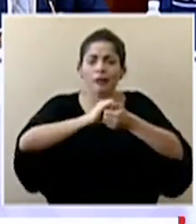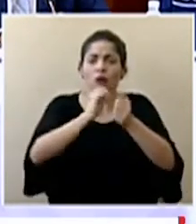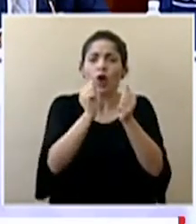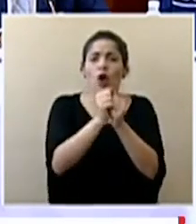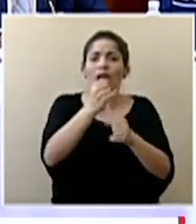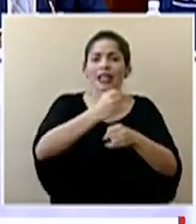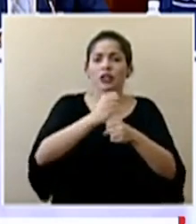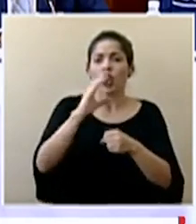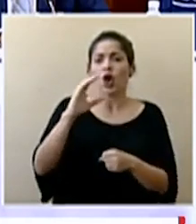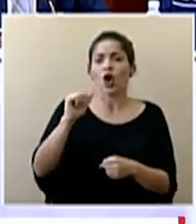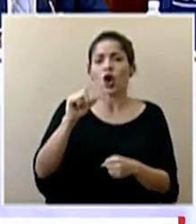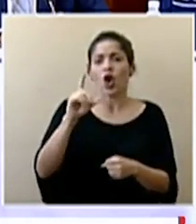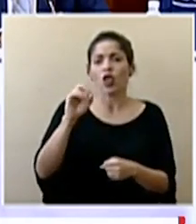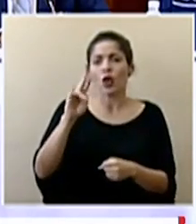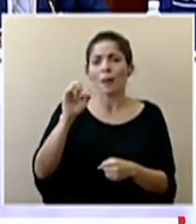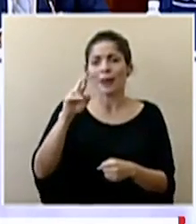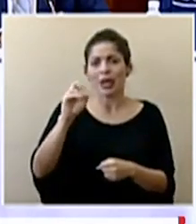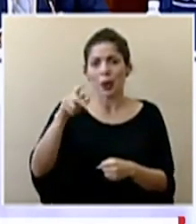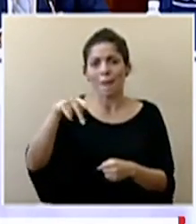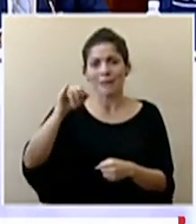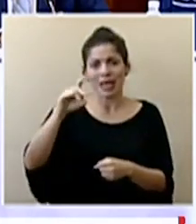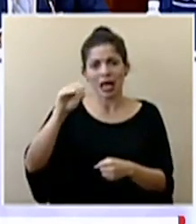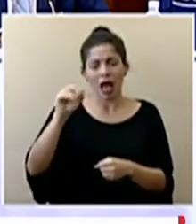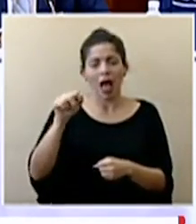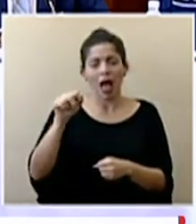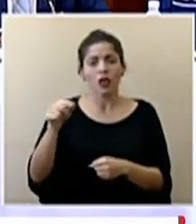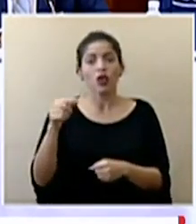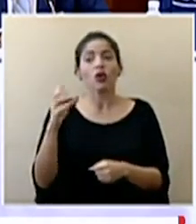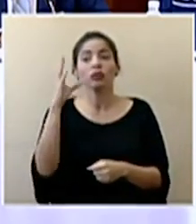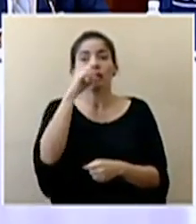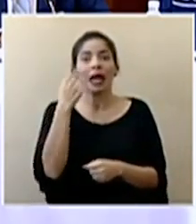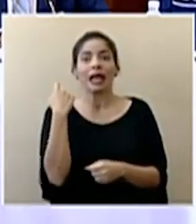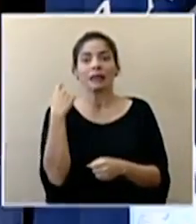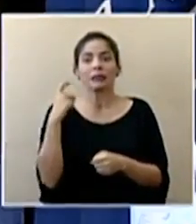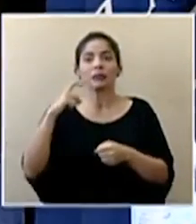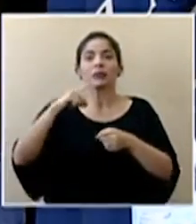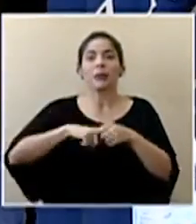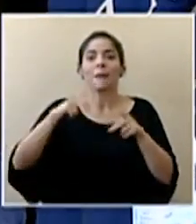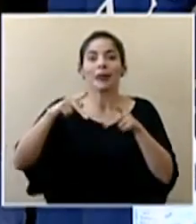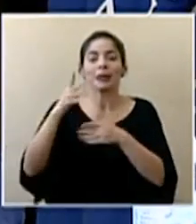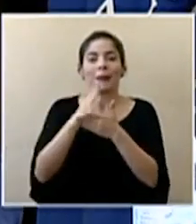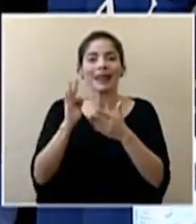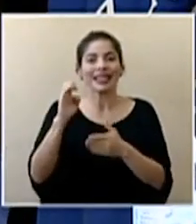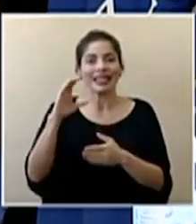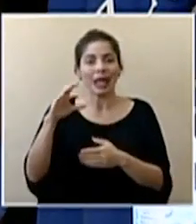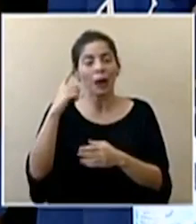Picado en la elaboración del tratamiento para COVID? Nos enteramos de que recientemente se unió personal del TEC